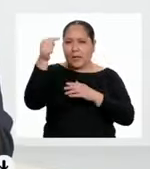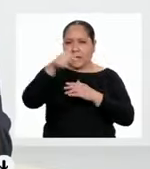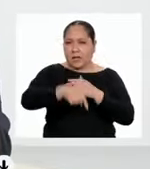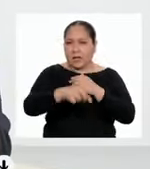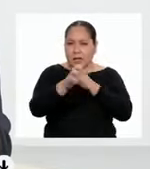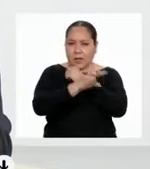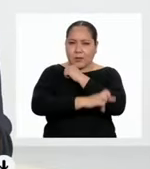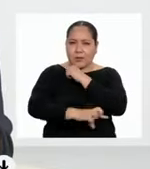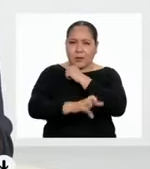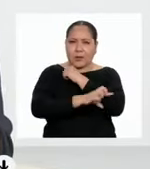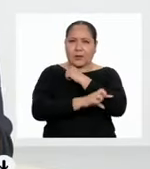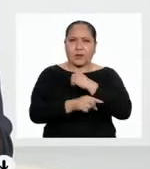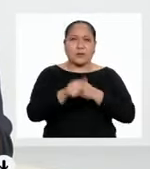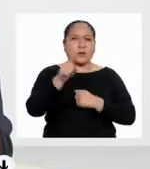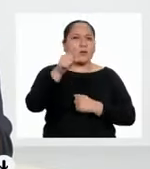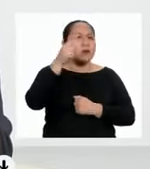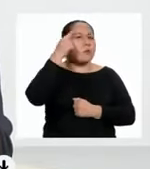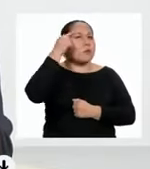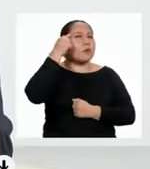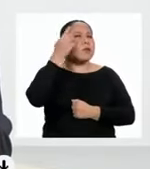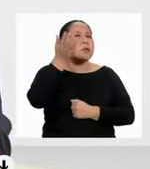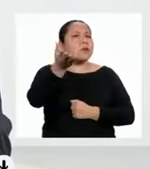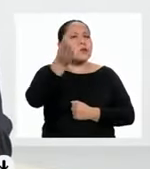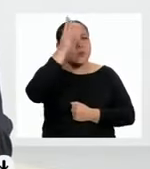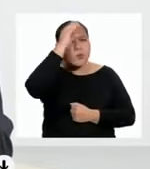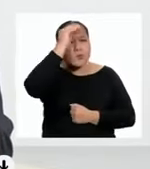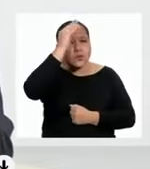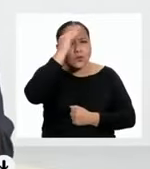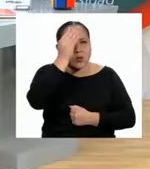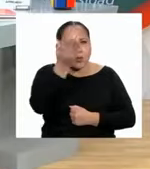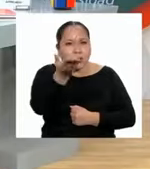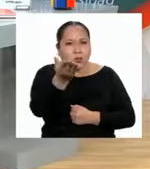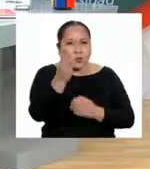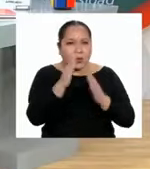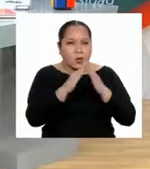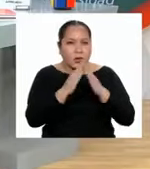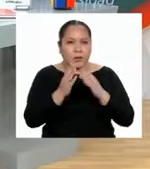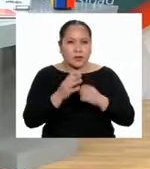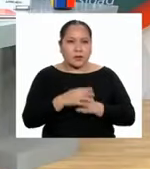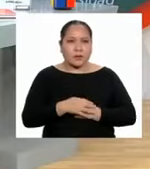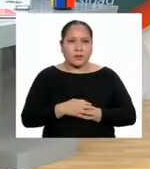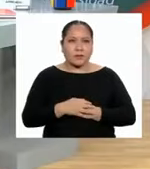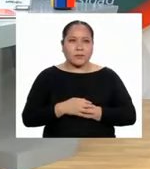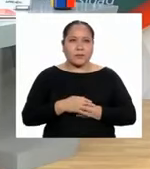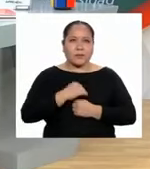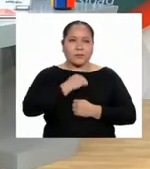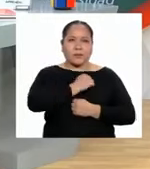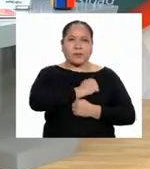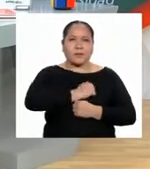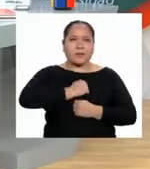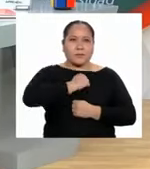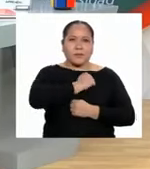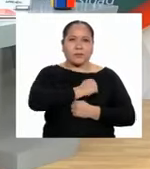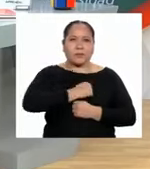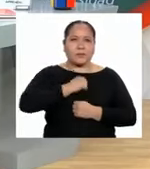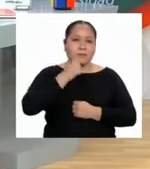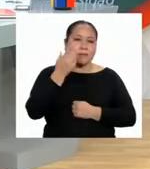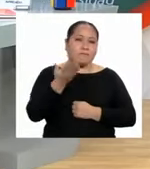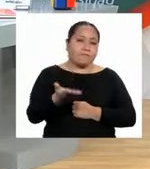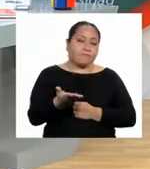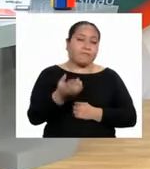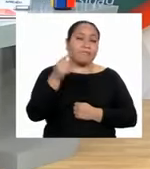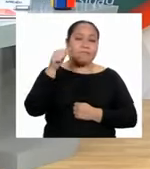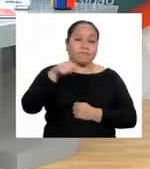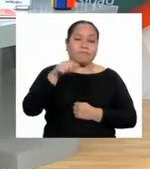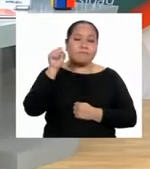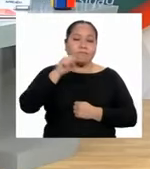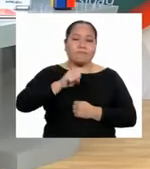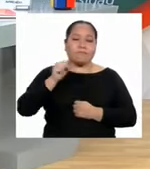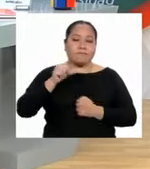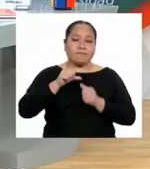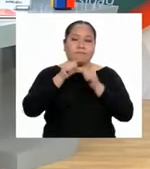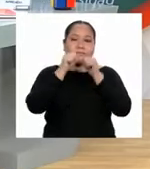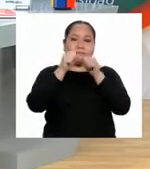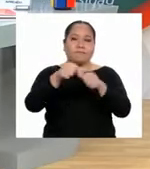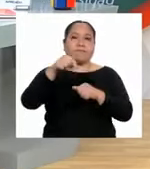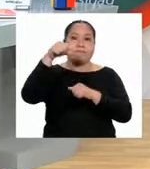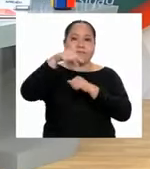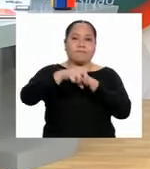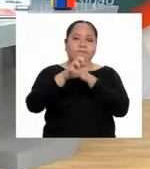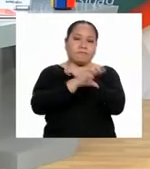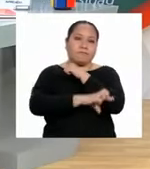¿Qué piensan las chicas y chicos en casa? Lamentablemente, eso se da todavía en nuestro país.